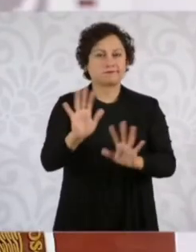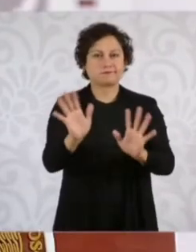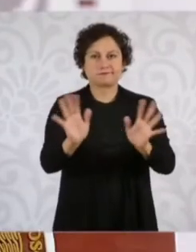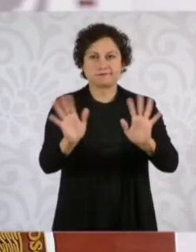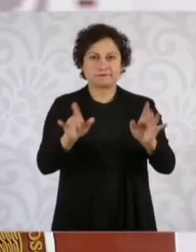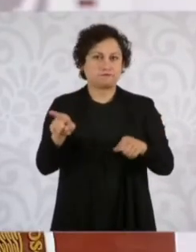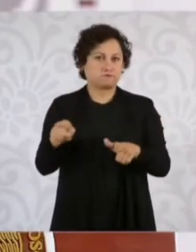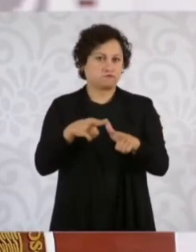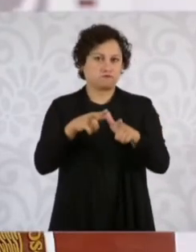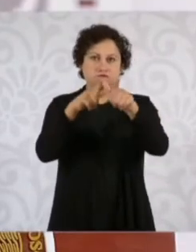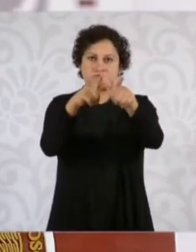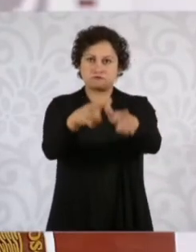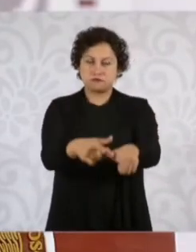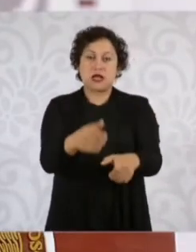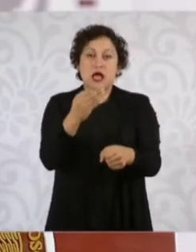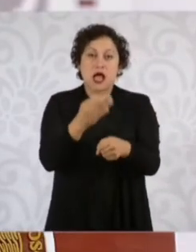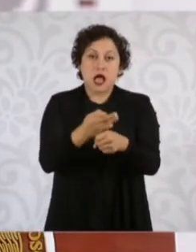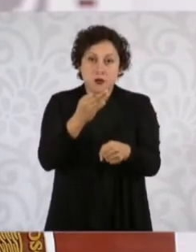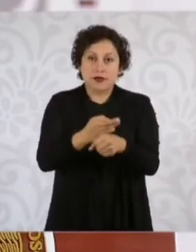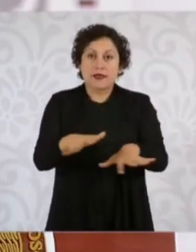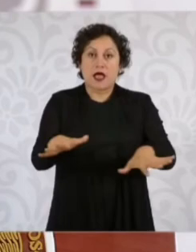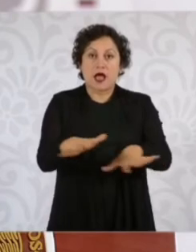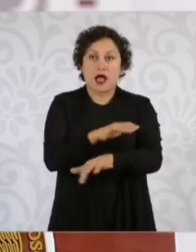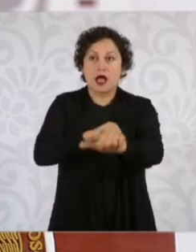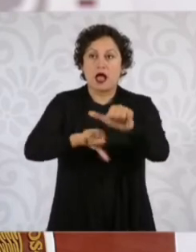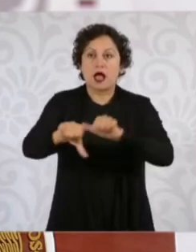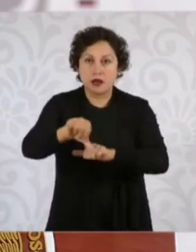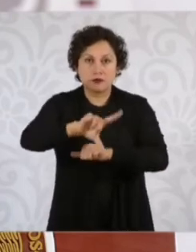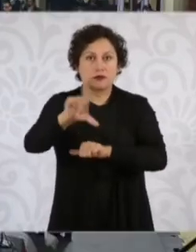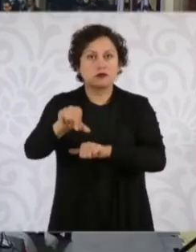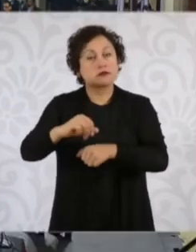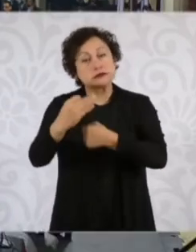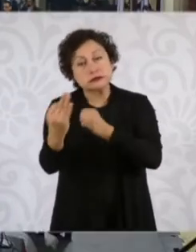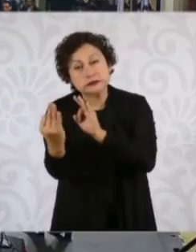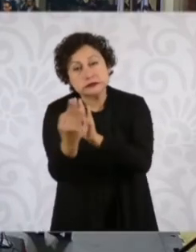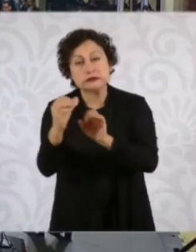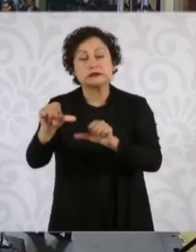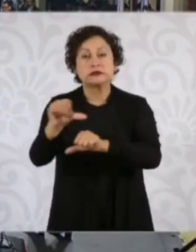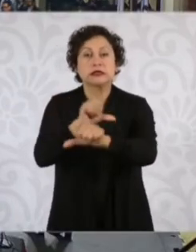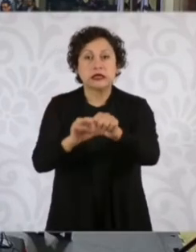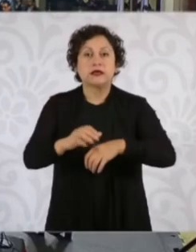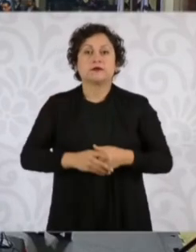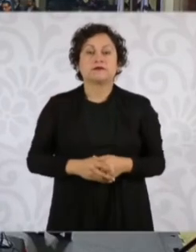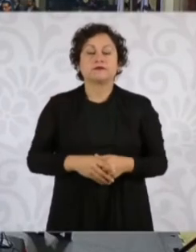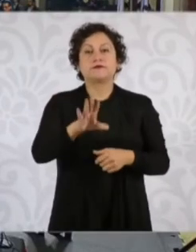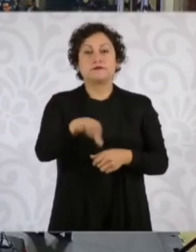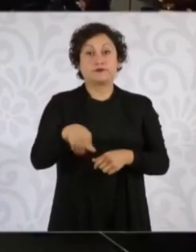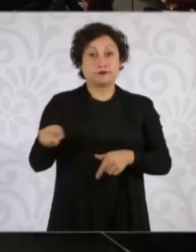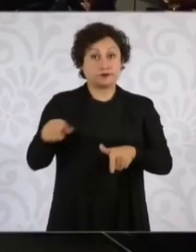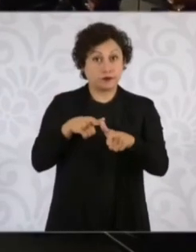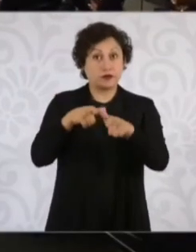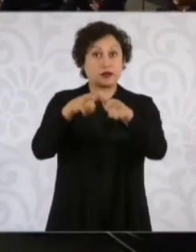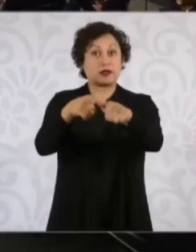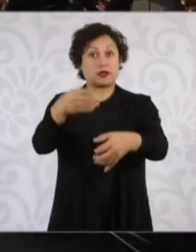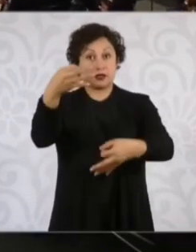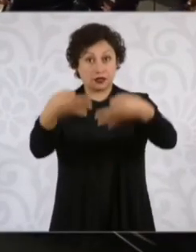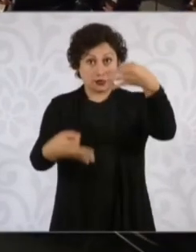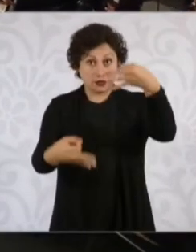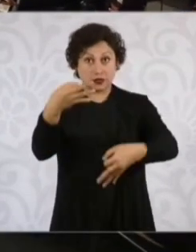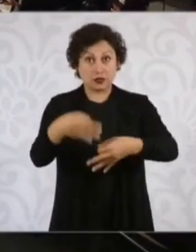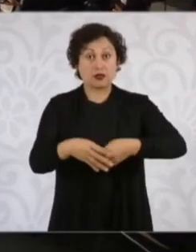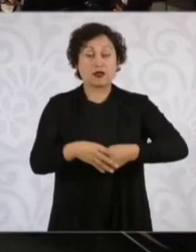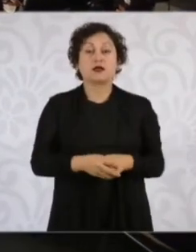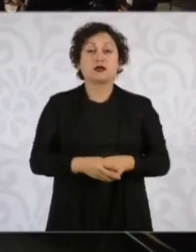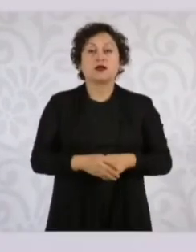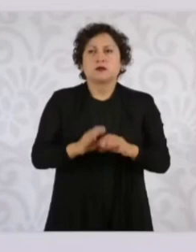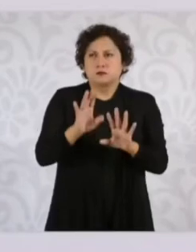y hacer un cambio ahora y después otro cambio. Si no vamos a esperar... ¿Y seguiría con su proceso e investigación? Entiendo que ese proceso